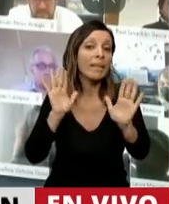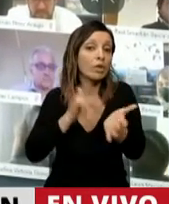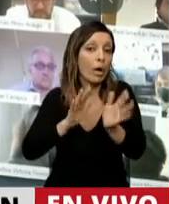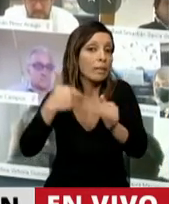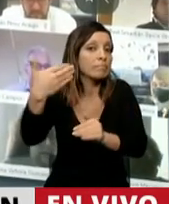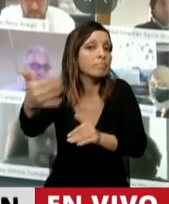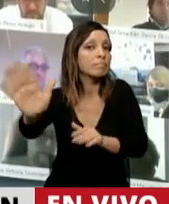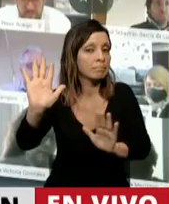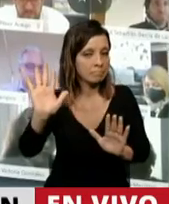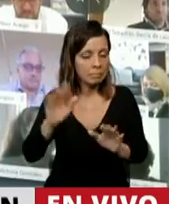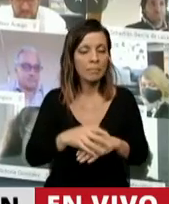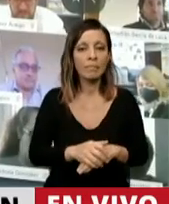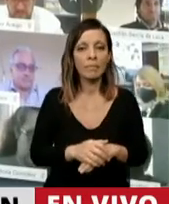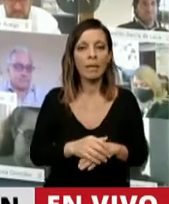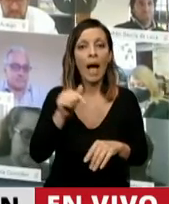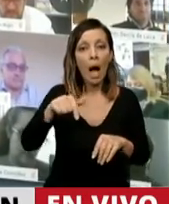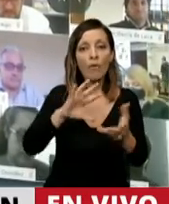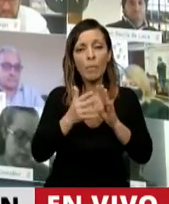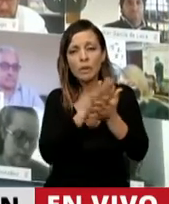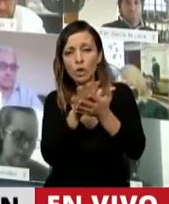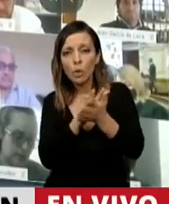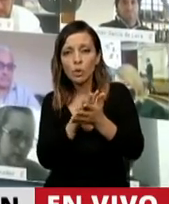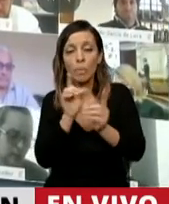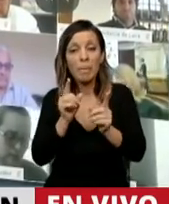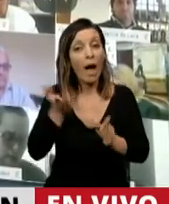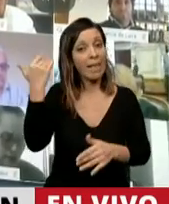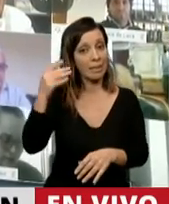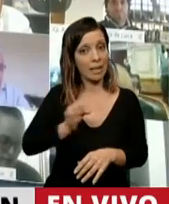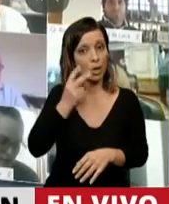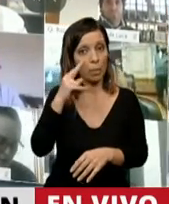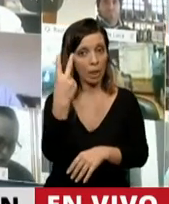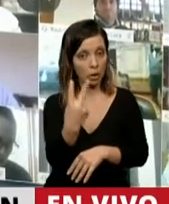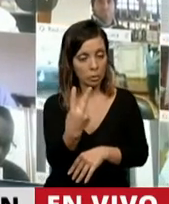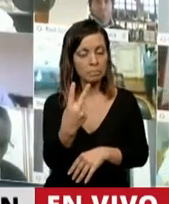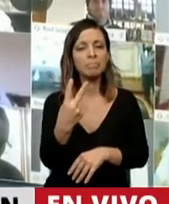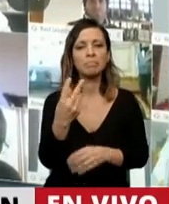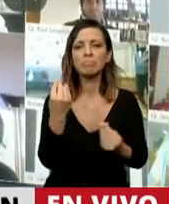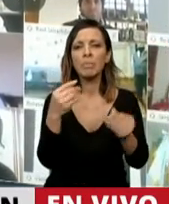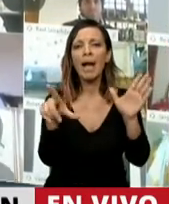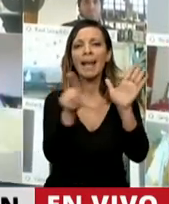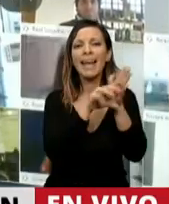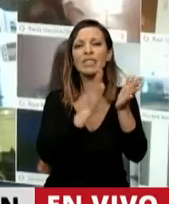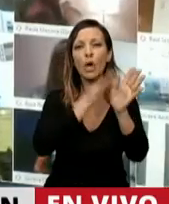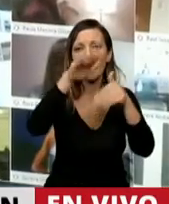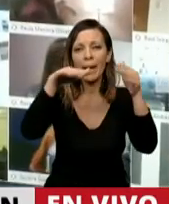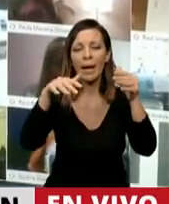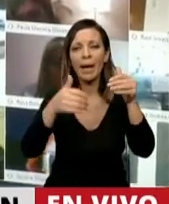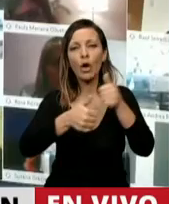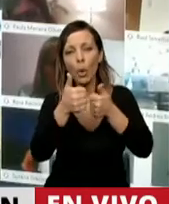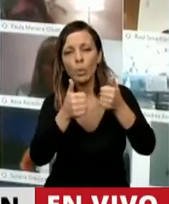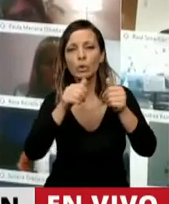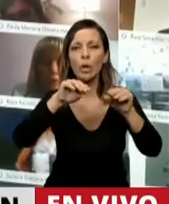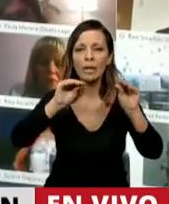Para afrontar la crisis, entre otras medidas que se tomaron en aquel entonces, se reformó la ley de concursos y quiebras.